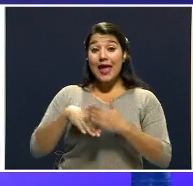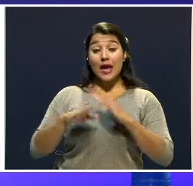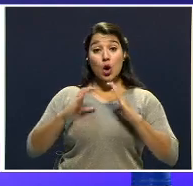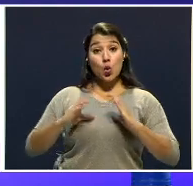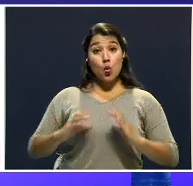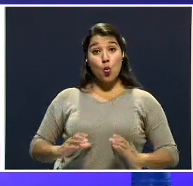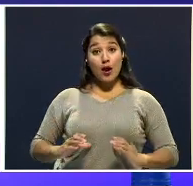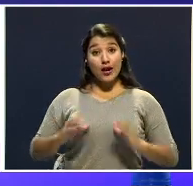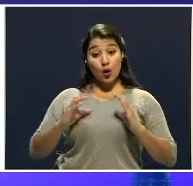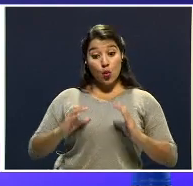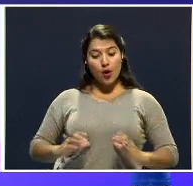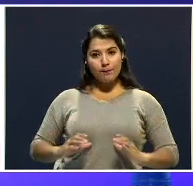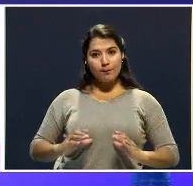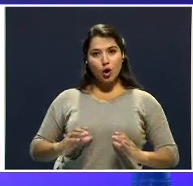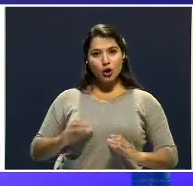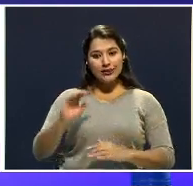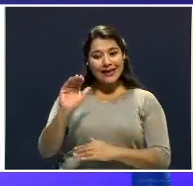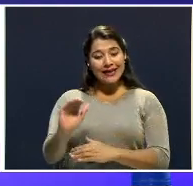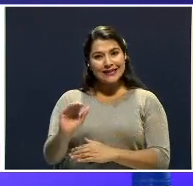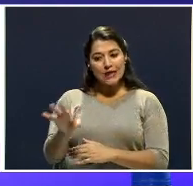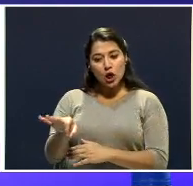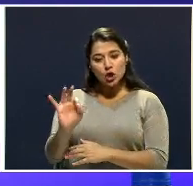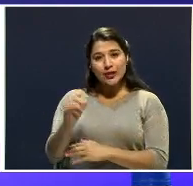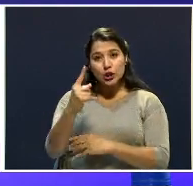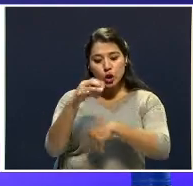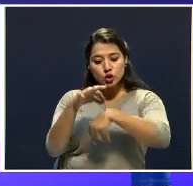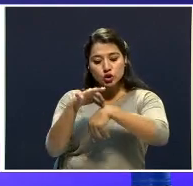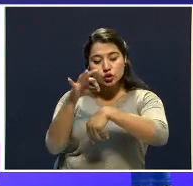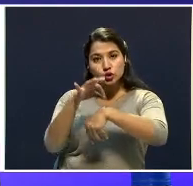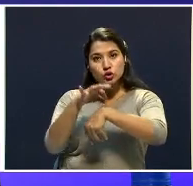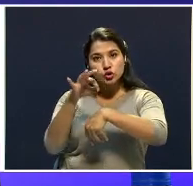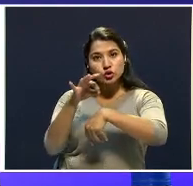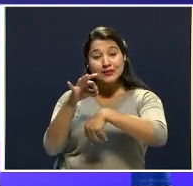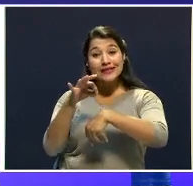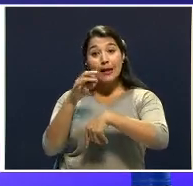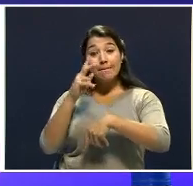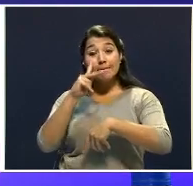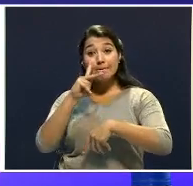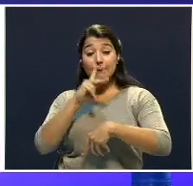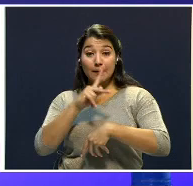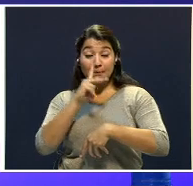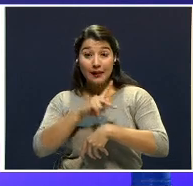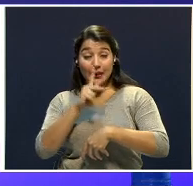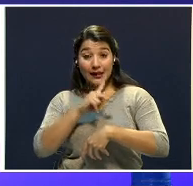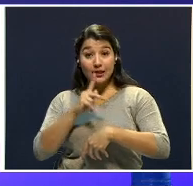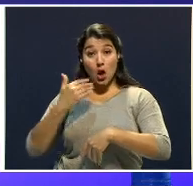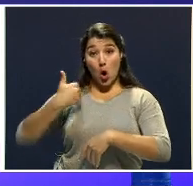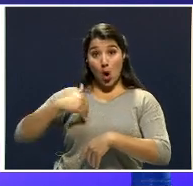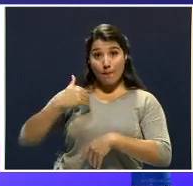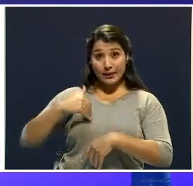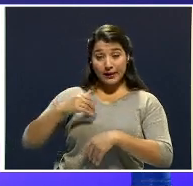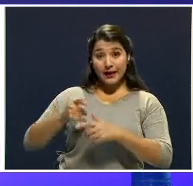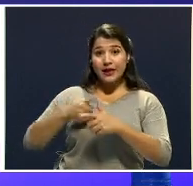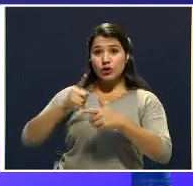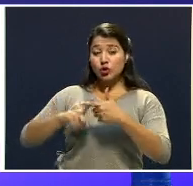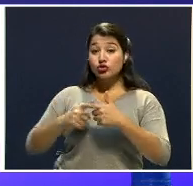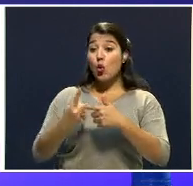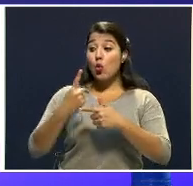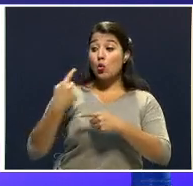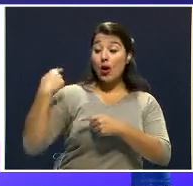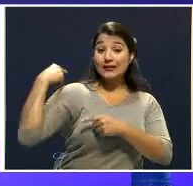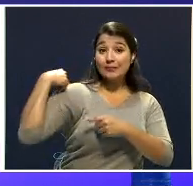aparecen dos vellos públicos. Uno en la espalda y otro en una nalga de la niña. Que al ser